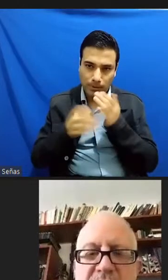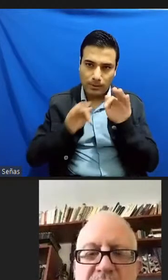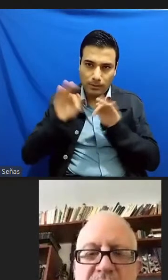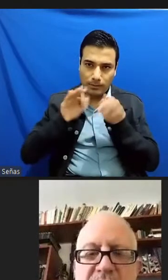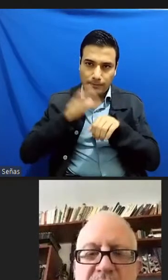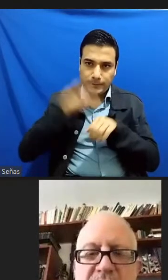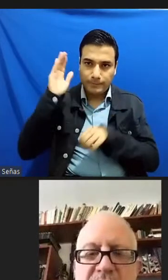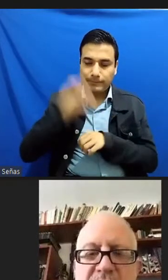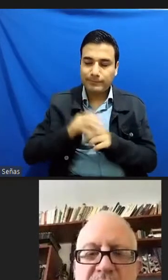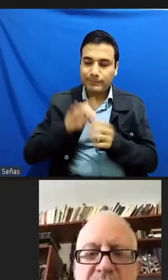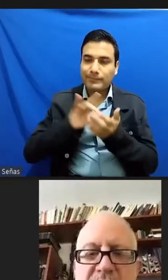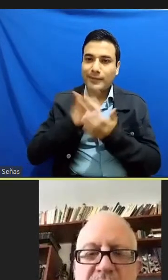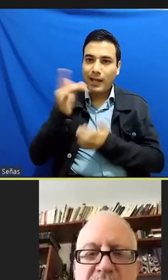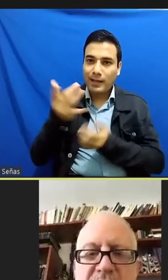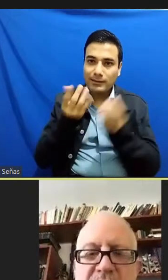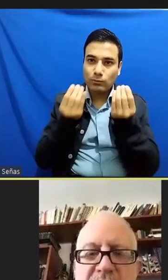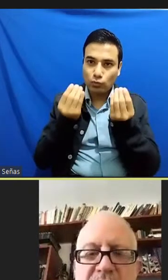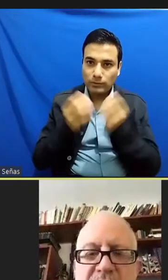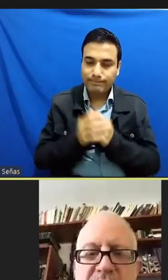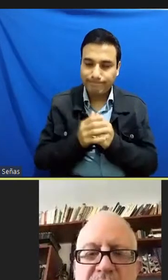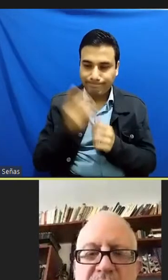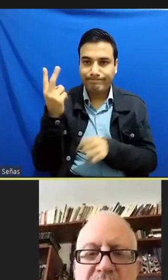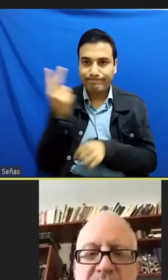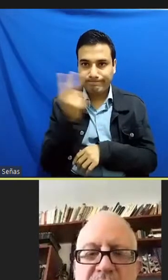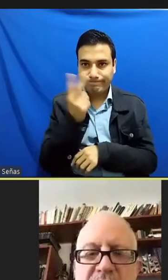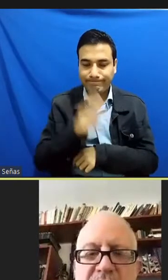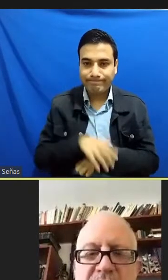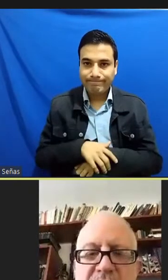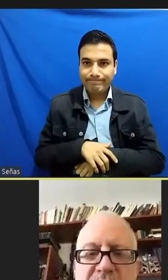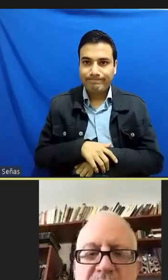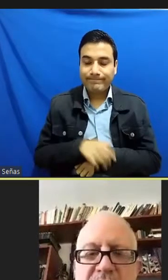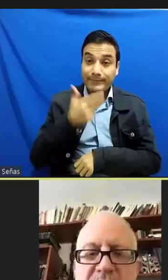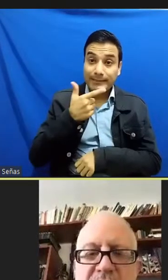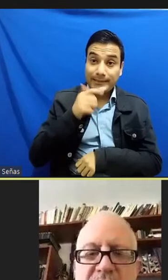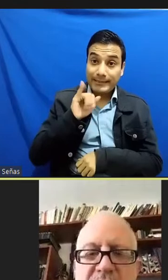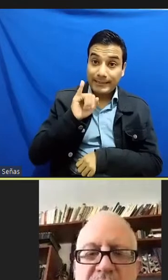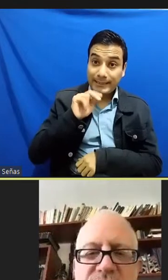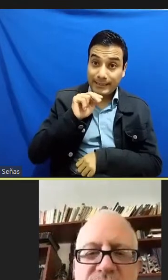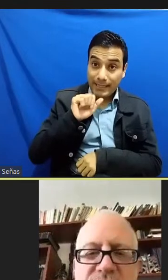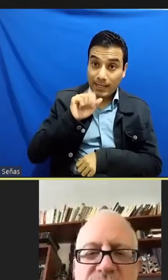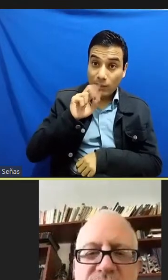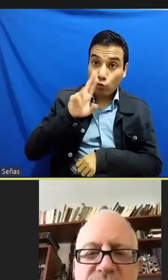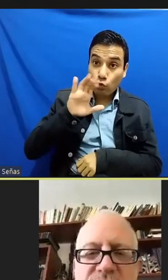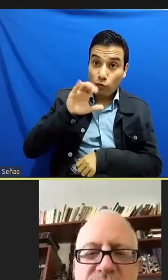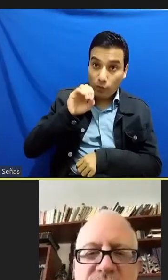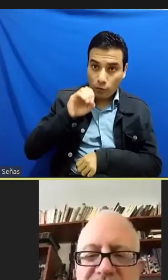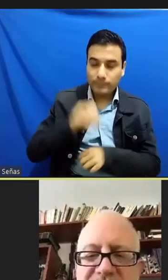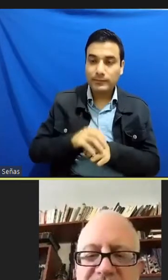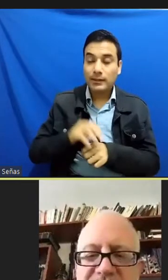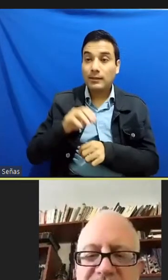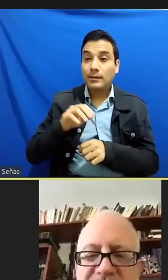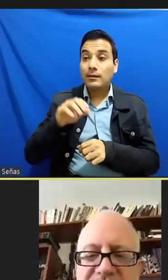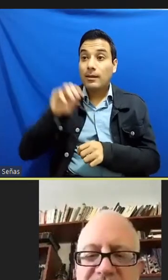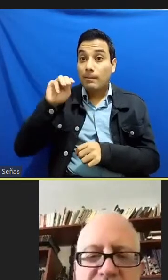muchísimas gracias a ambos Gina Rubio muchísimas gracias Mario